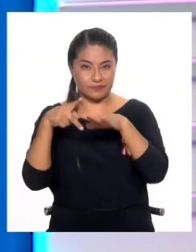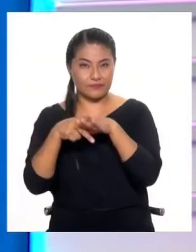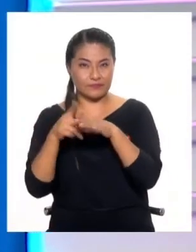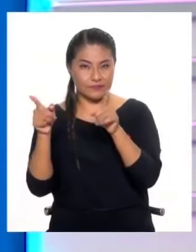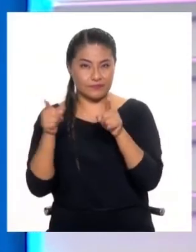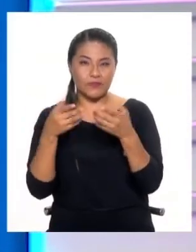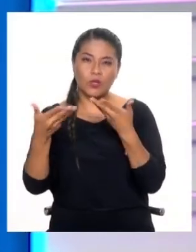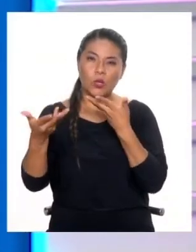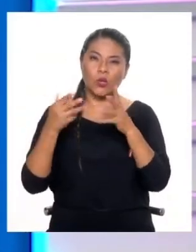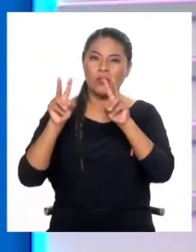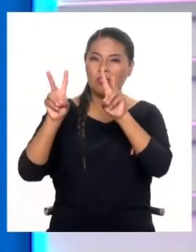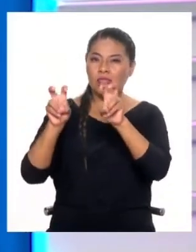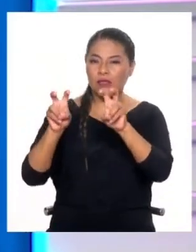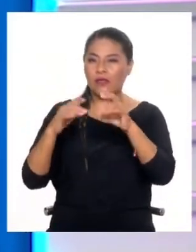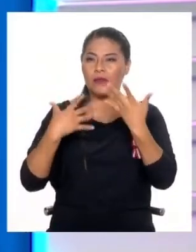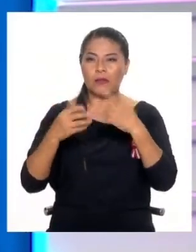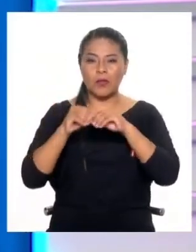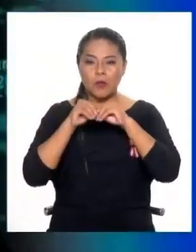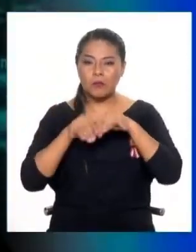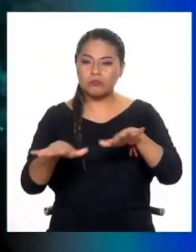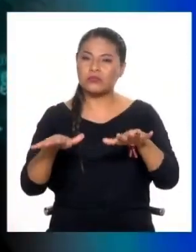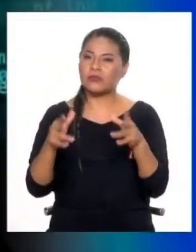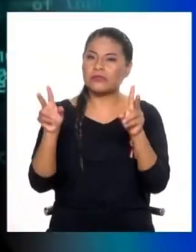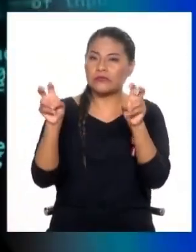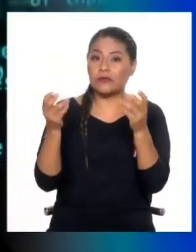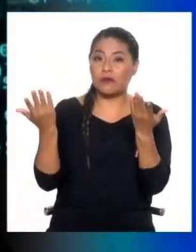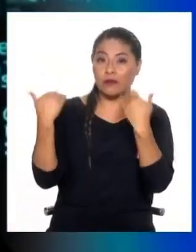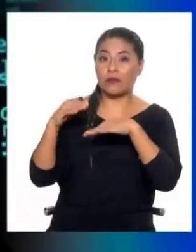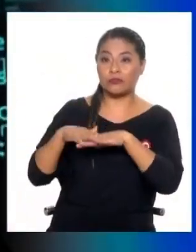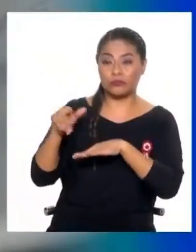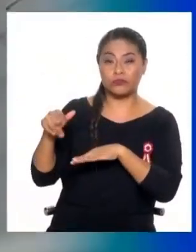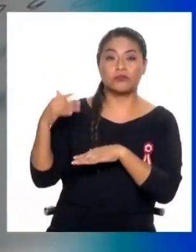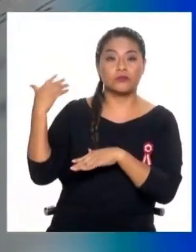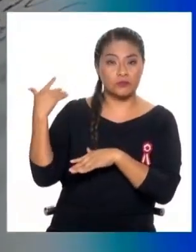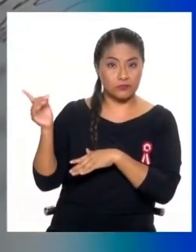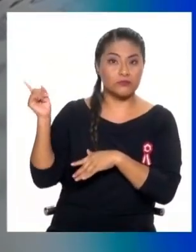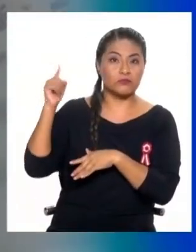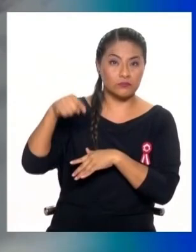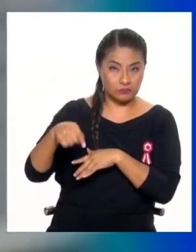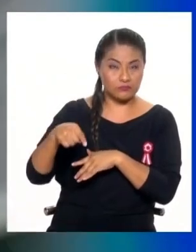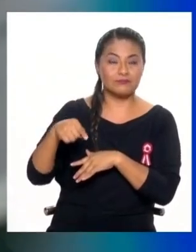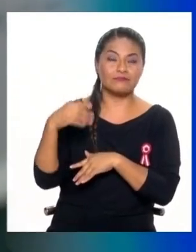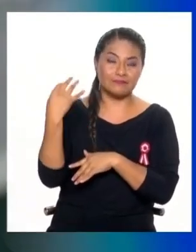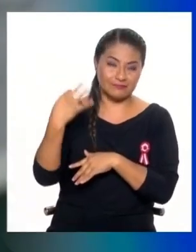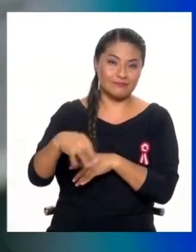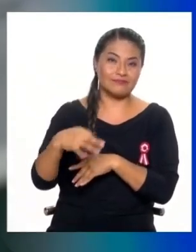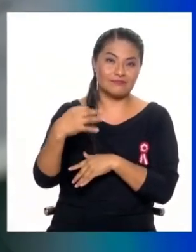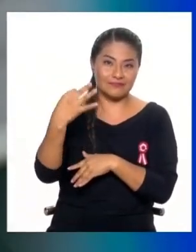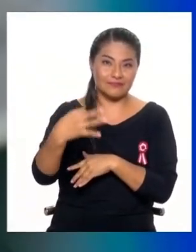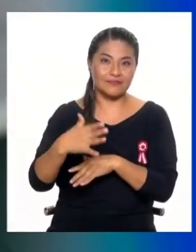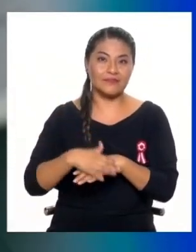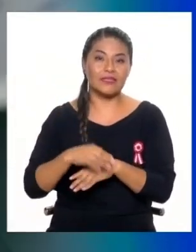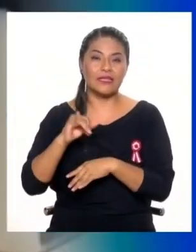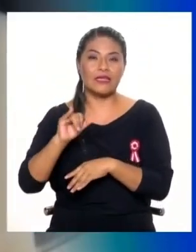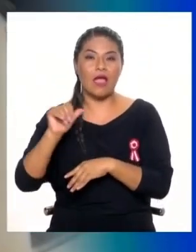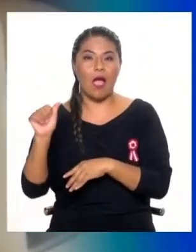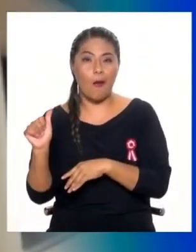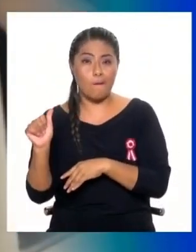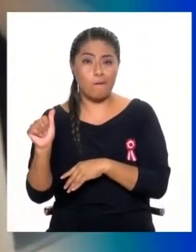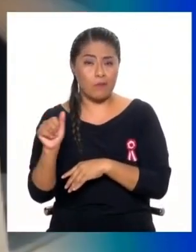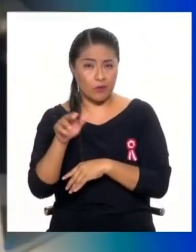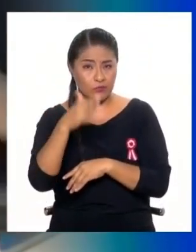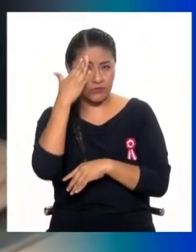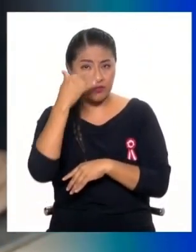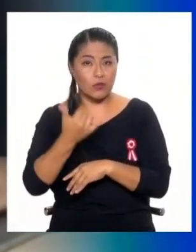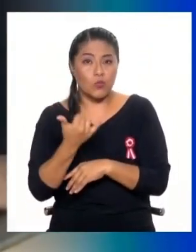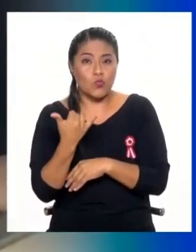seguir hablando de temas de coyuntura. Y uno que, aunque usted no lo crea, ya es coyuntura y actualidad, es la inteligencia artificial. Usted sabe que